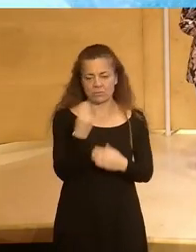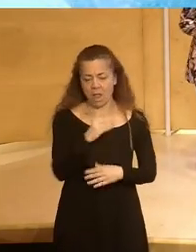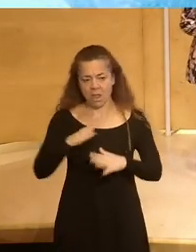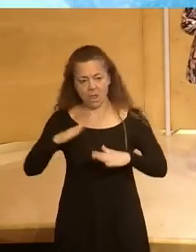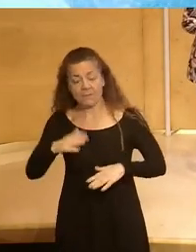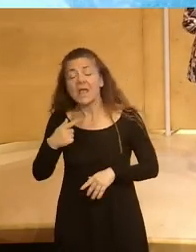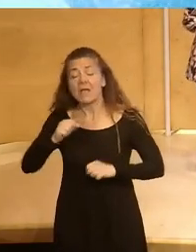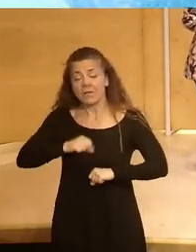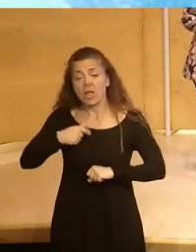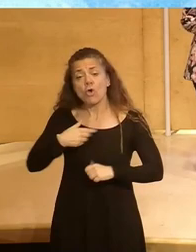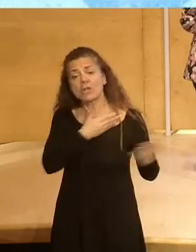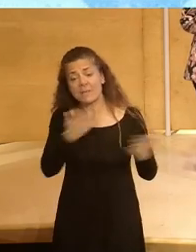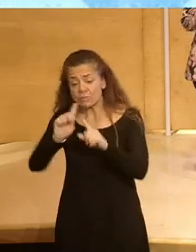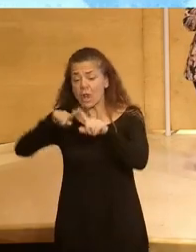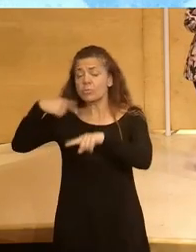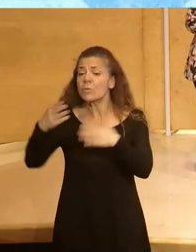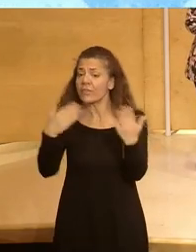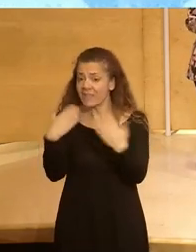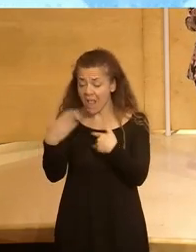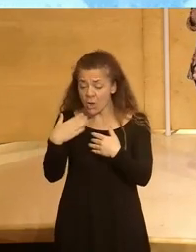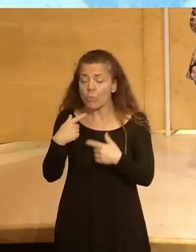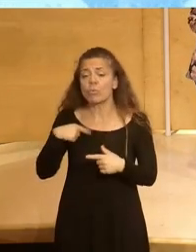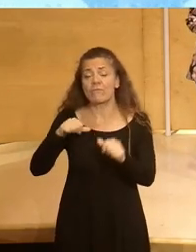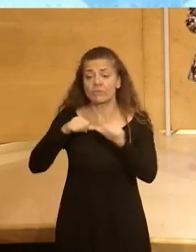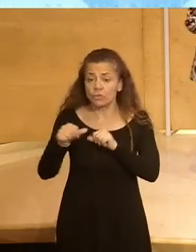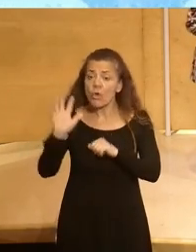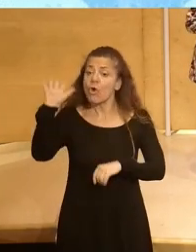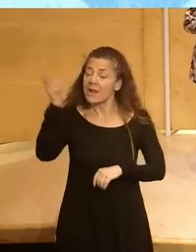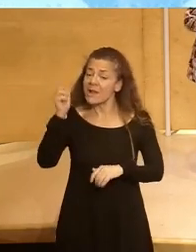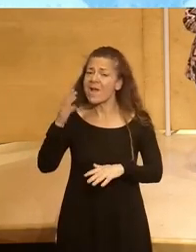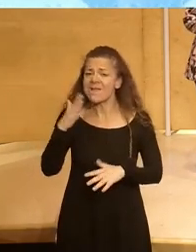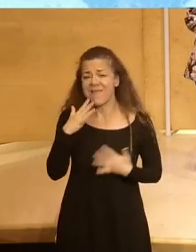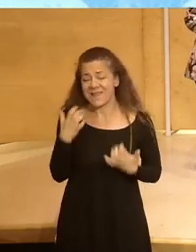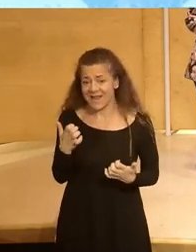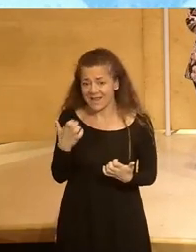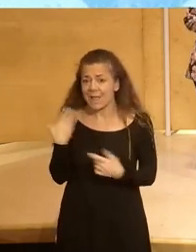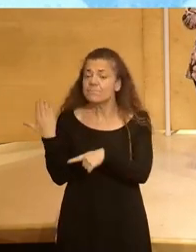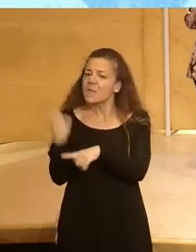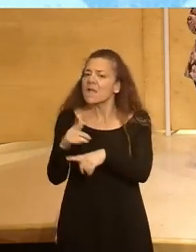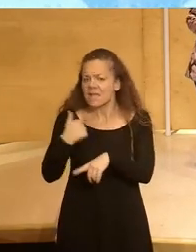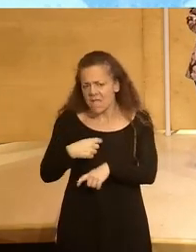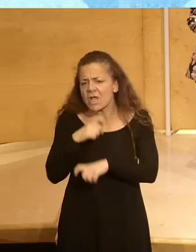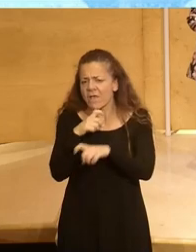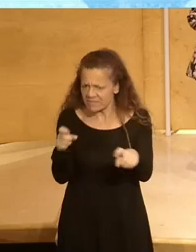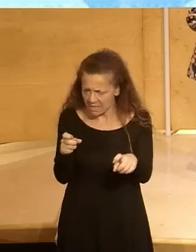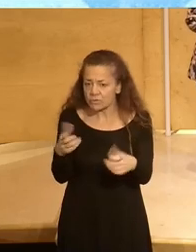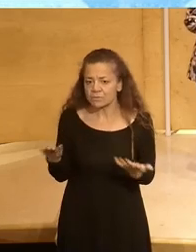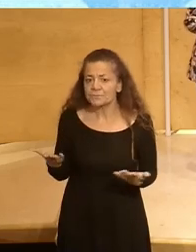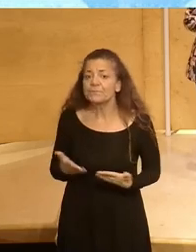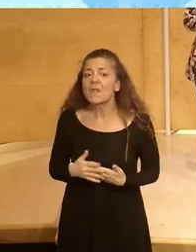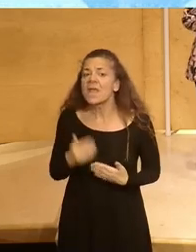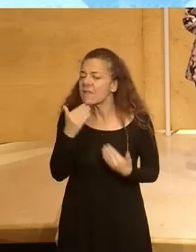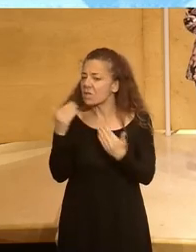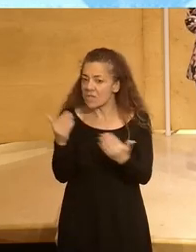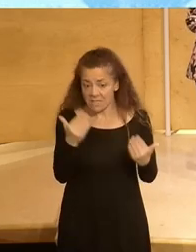deciros que os invitamos al próximo diálogo por el futuro del clima y de la energía cuya fecha y ponente principal serán confirmados muy brevemente y